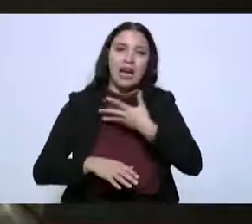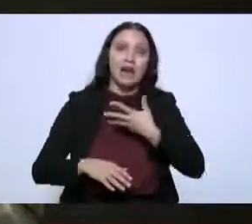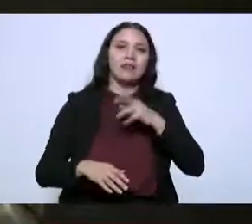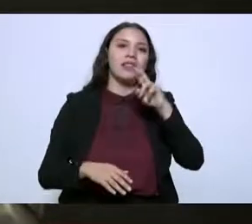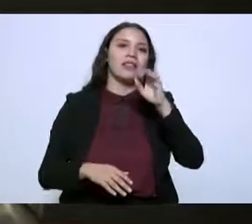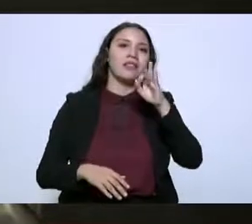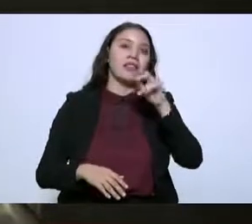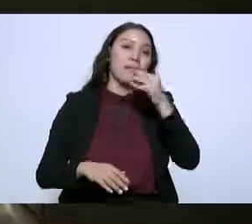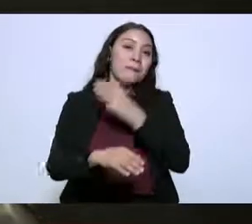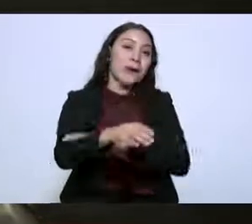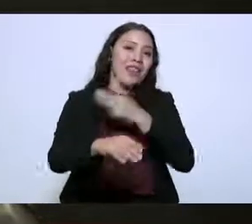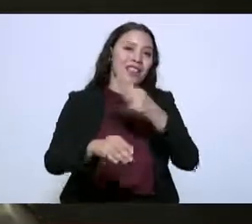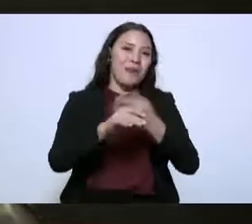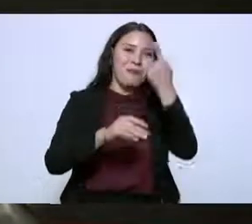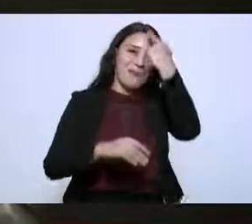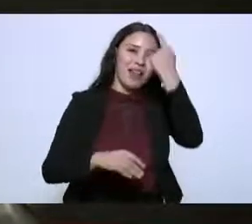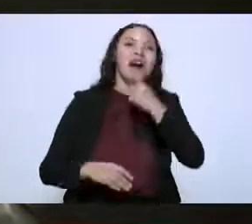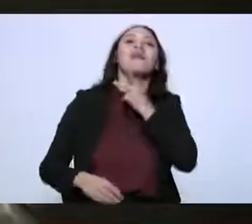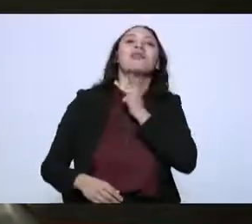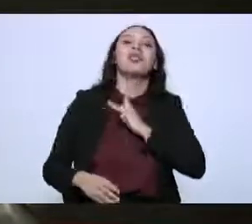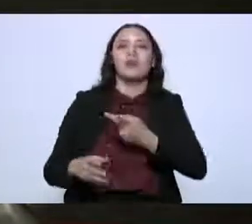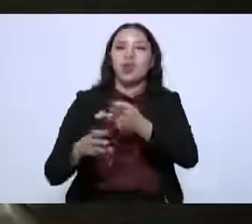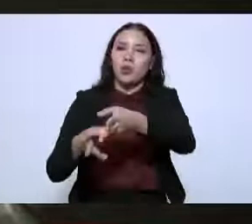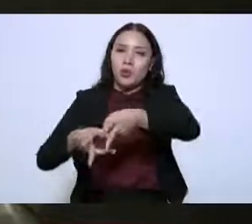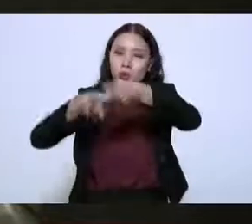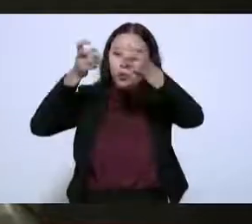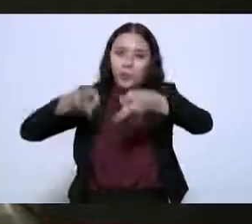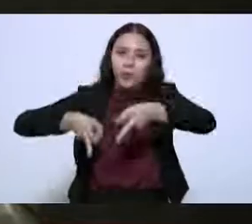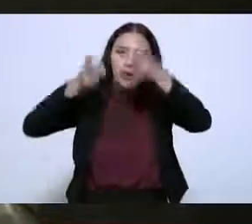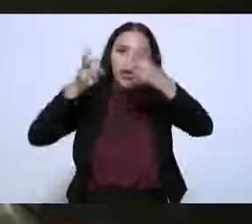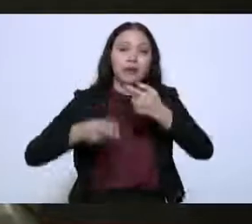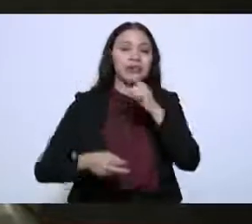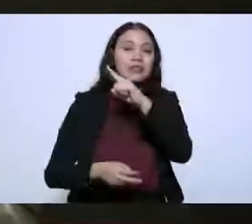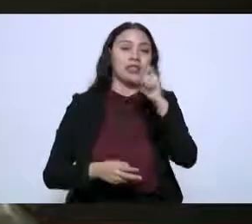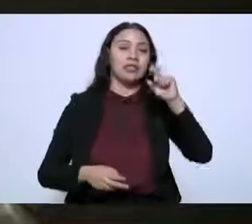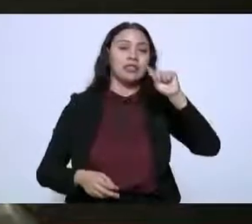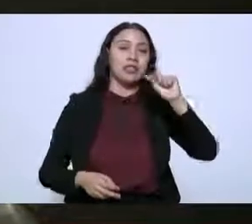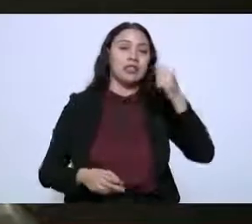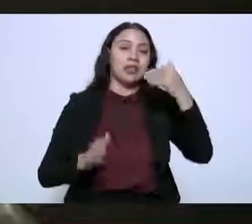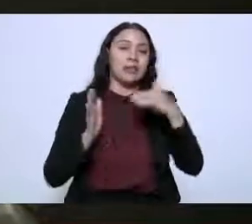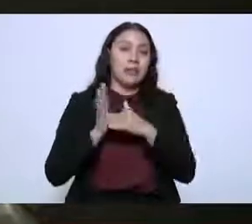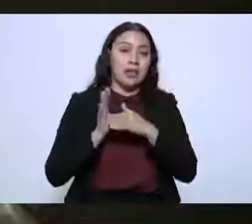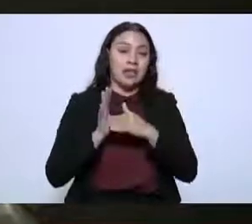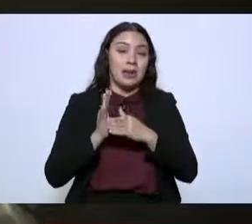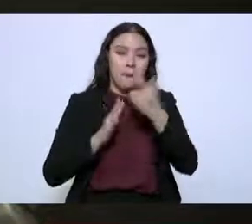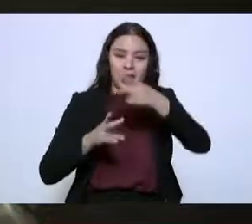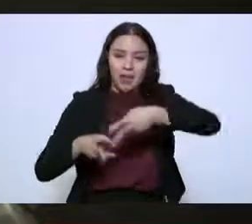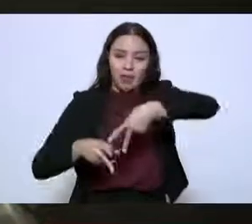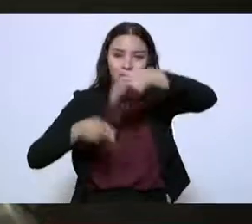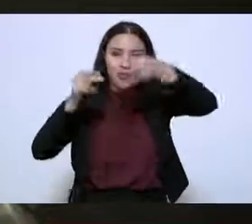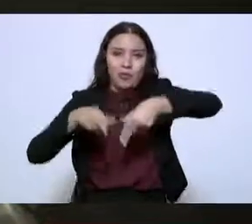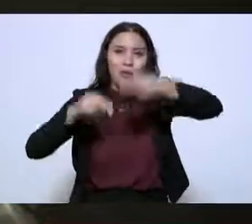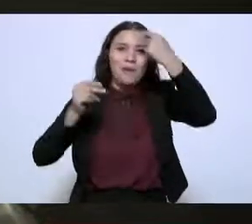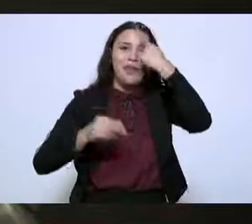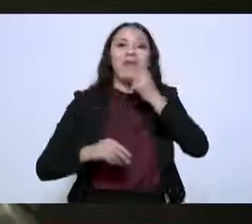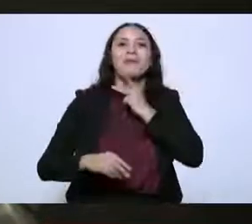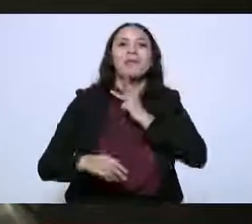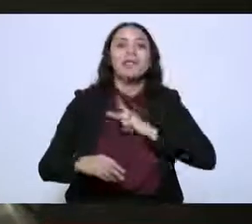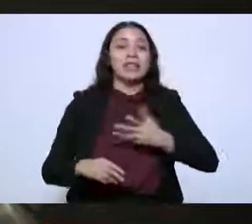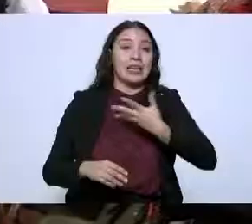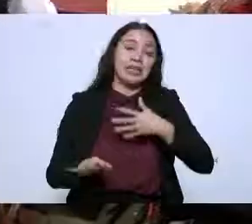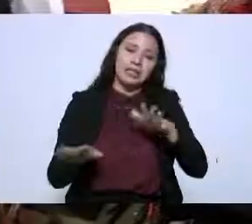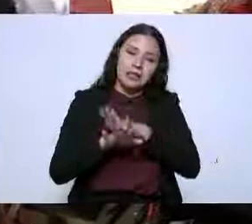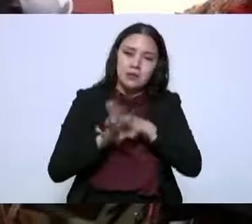refinería de Madero, con una capacidad de proceso de 170 mil barriles por día. Esta refinería se ha estado rehabilitando, se ha